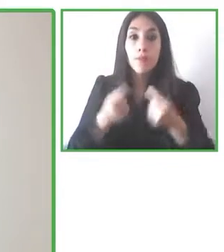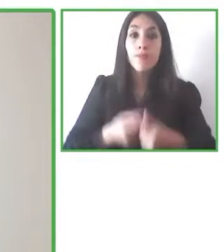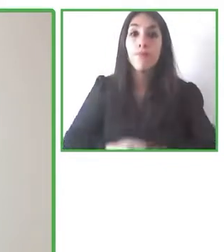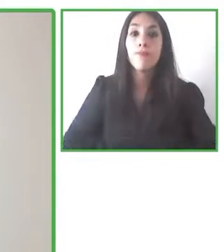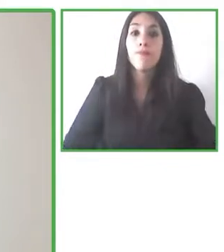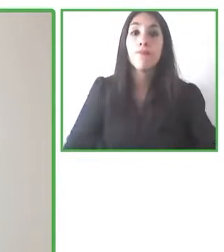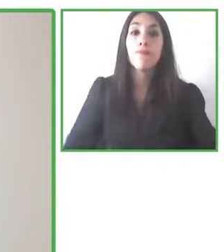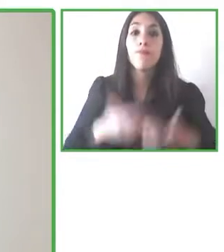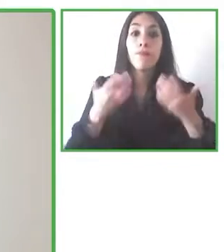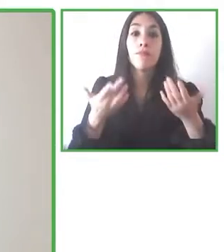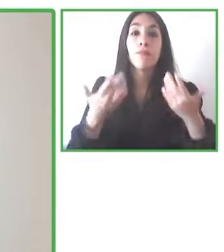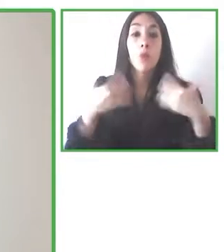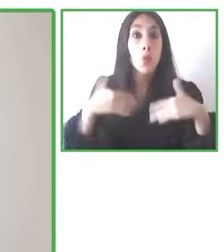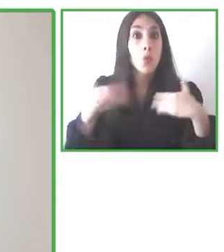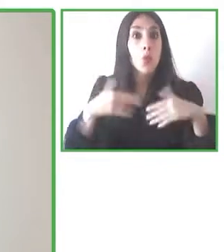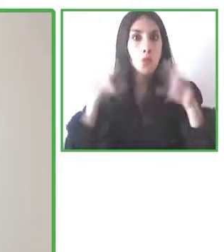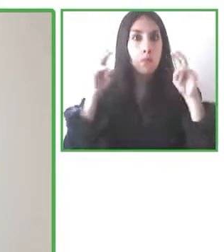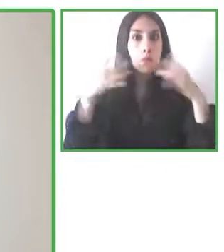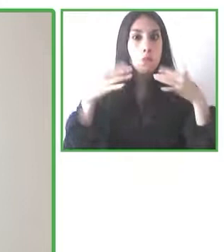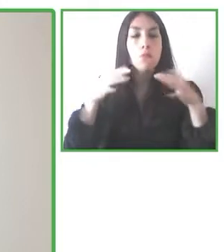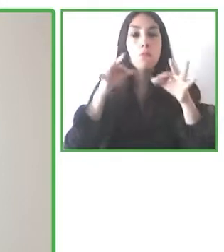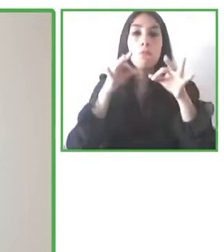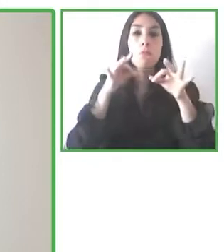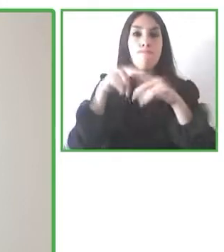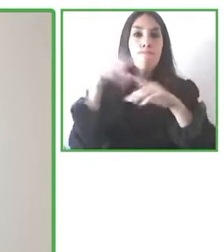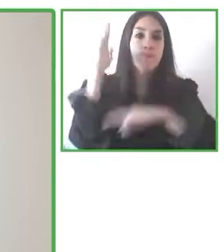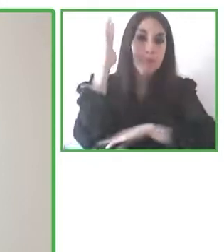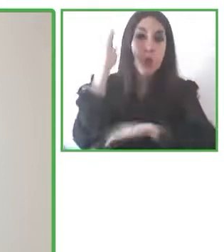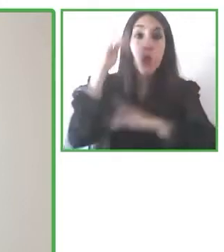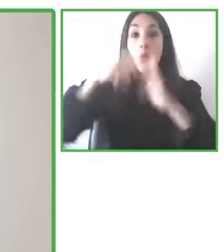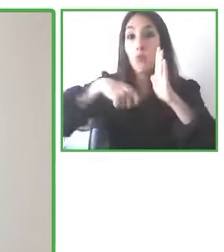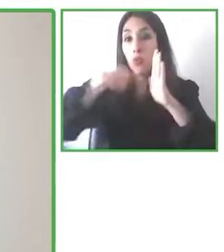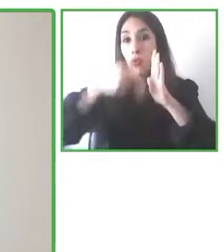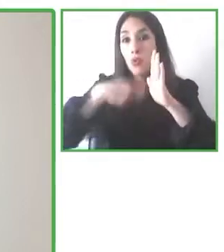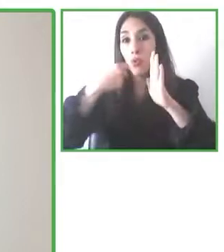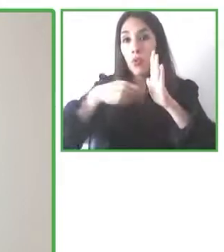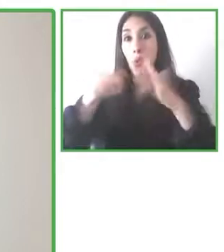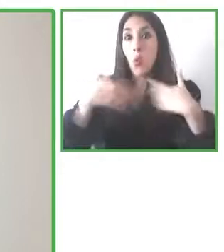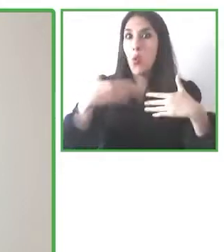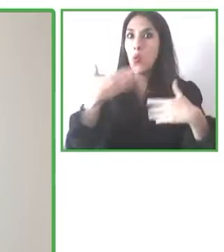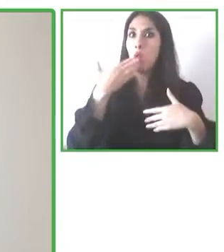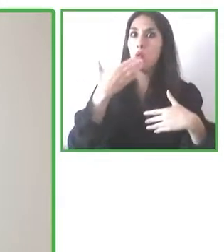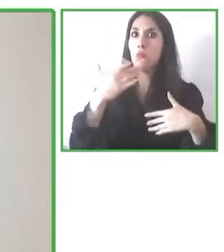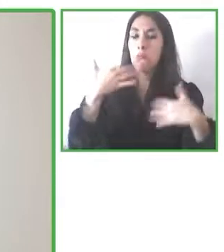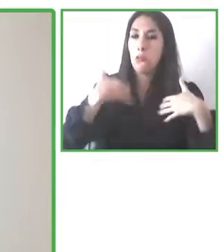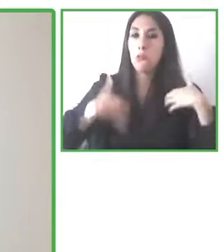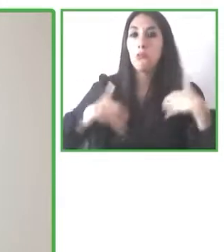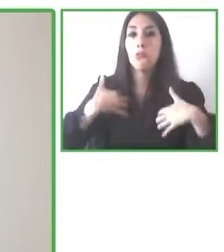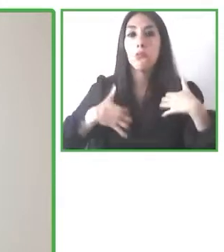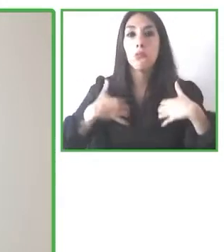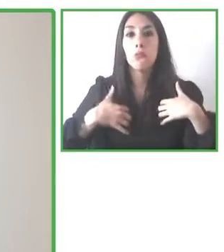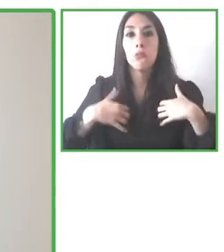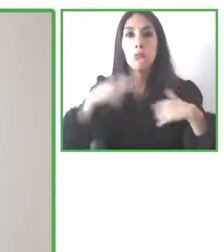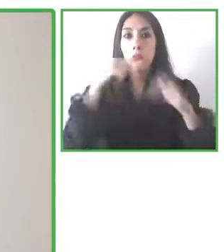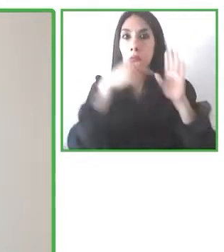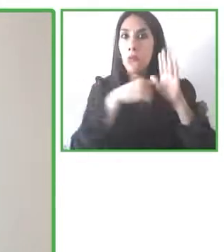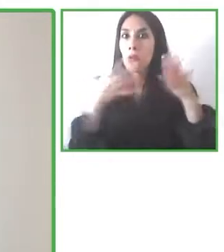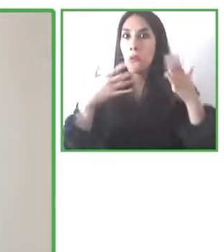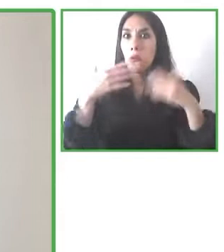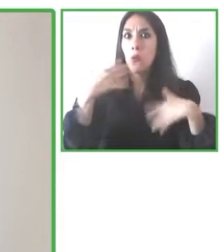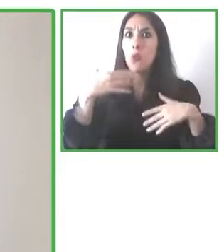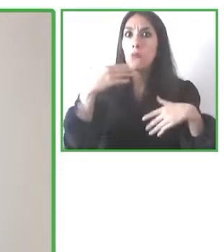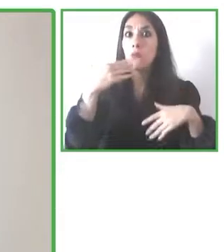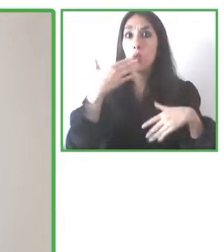interesantísimo, y realmente creo que tiene muchísimas posibilidades para poderlo escalar, ya habéis dicho que lo habéis